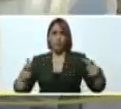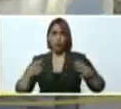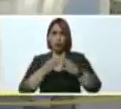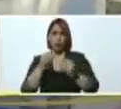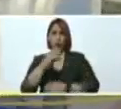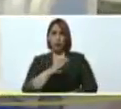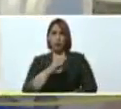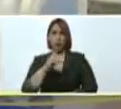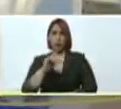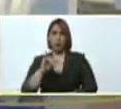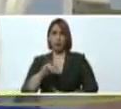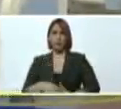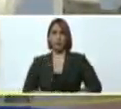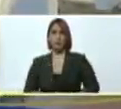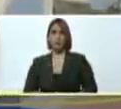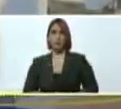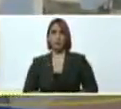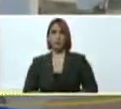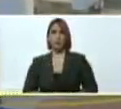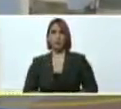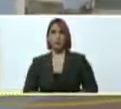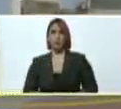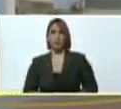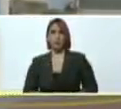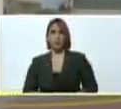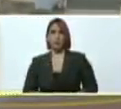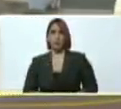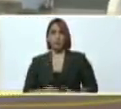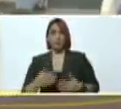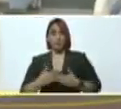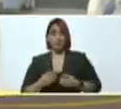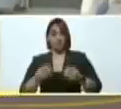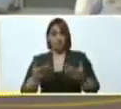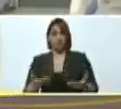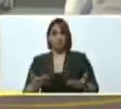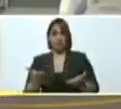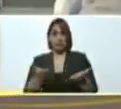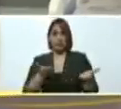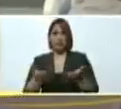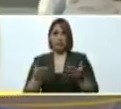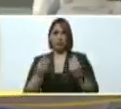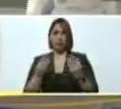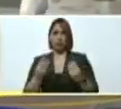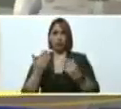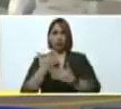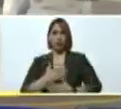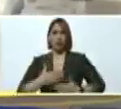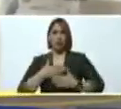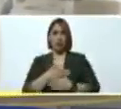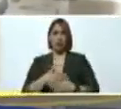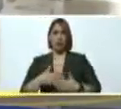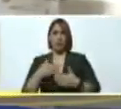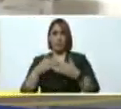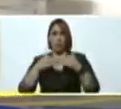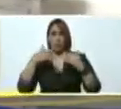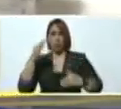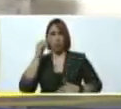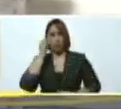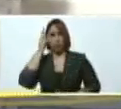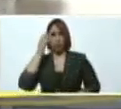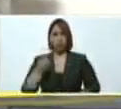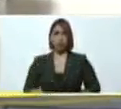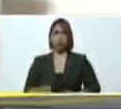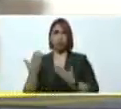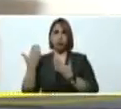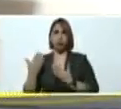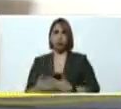centro de diagnóstico integral y bueno va a prestar un servicio de mucha calidad con mayores capacidades yo quisiera darle la palabra